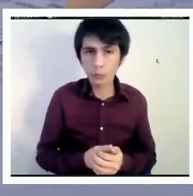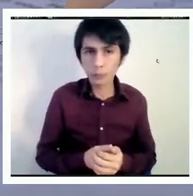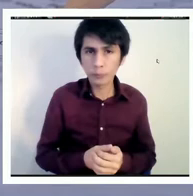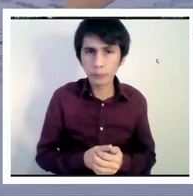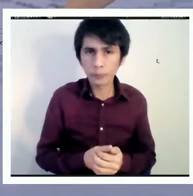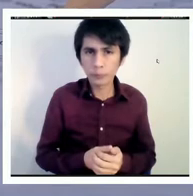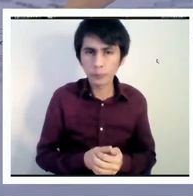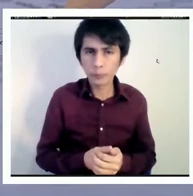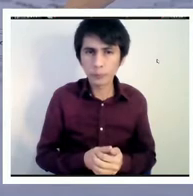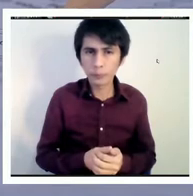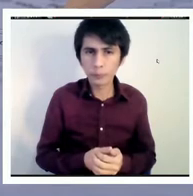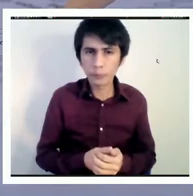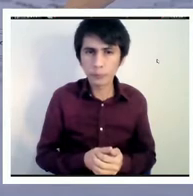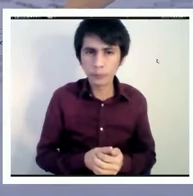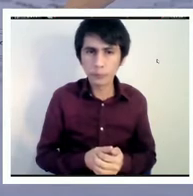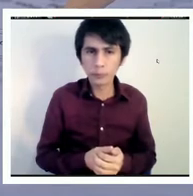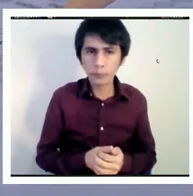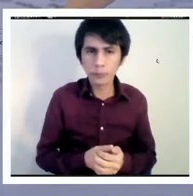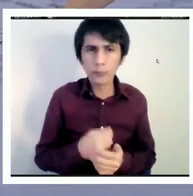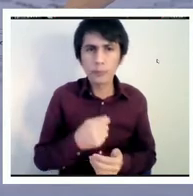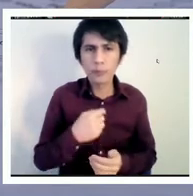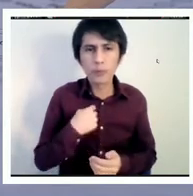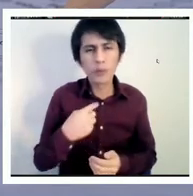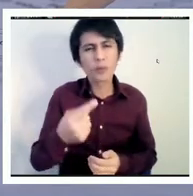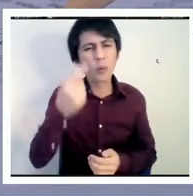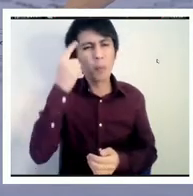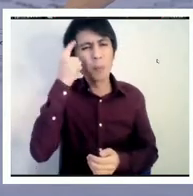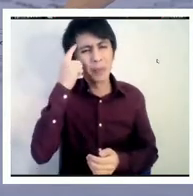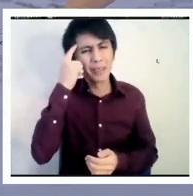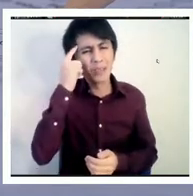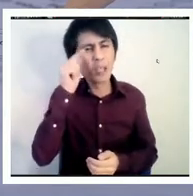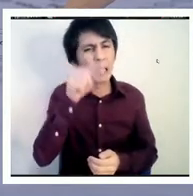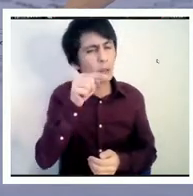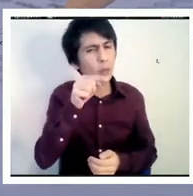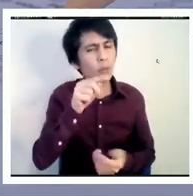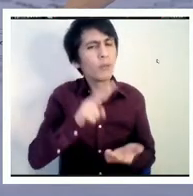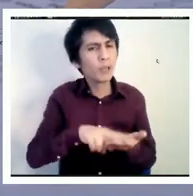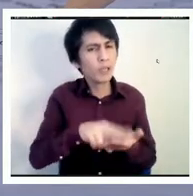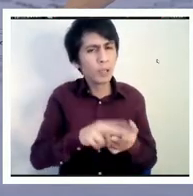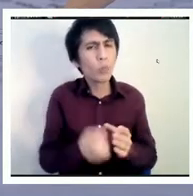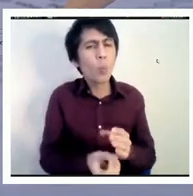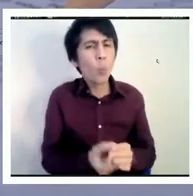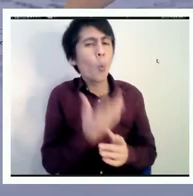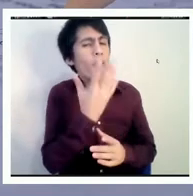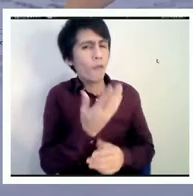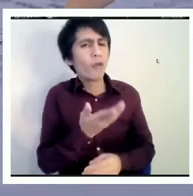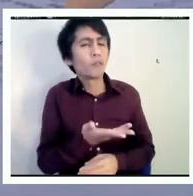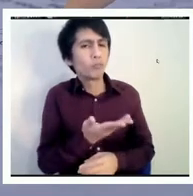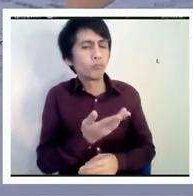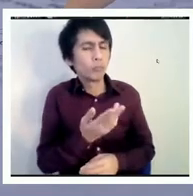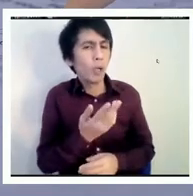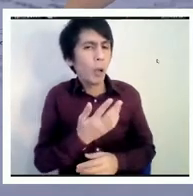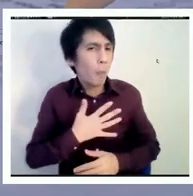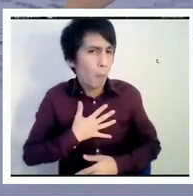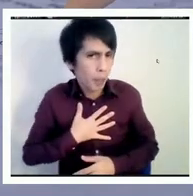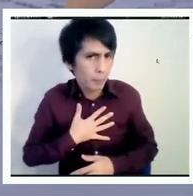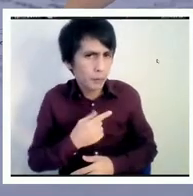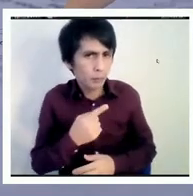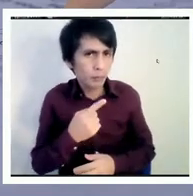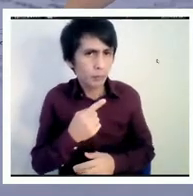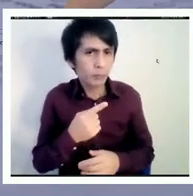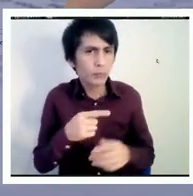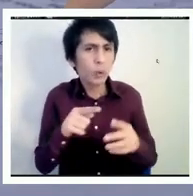que encuentro que esto fue bastante nuevo para mí donde indicaba cómo los